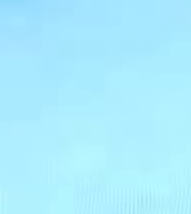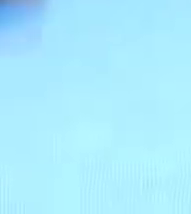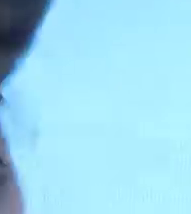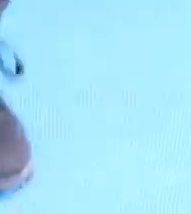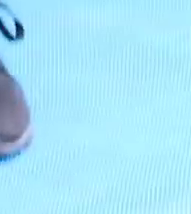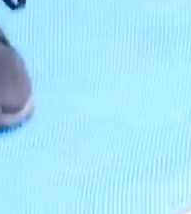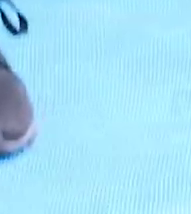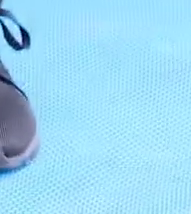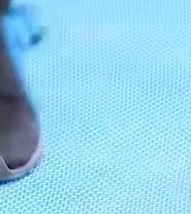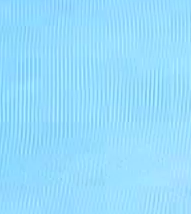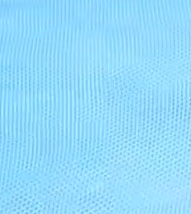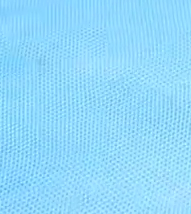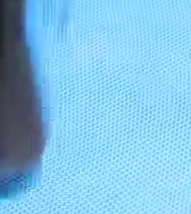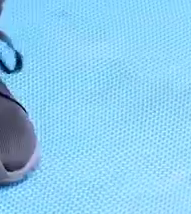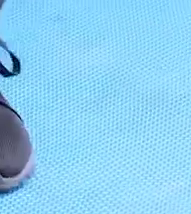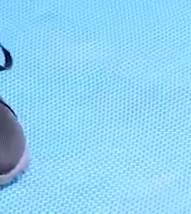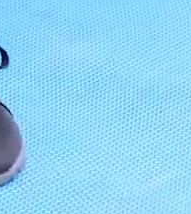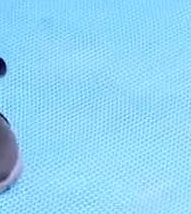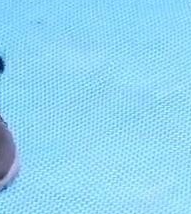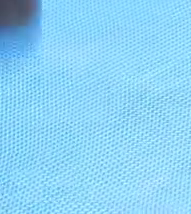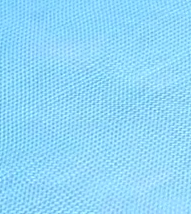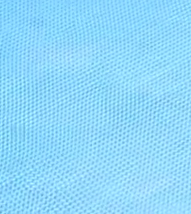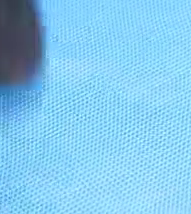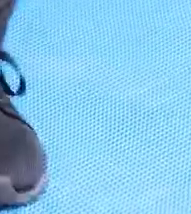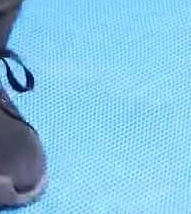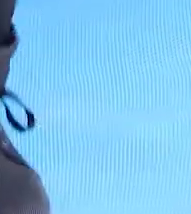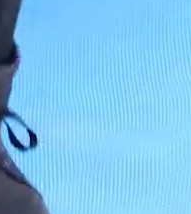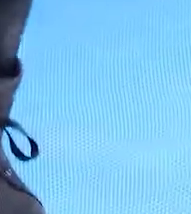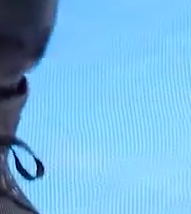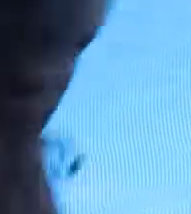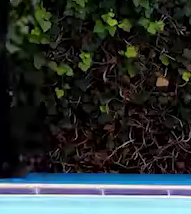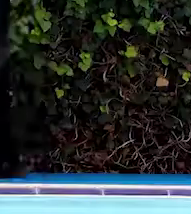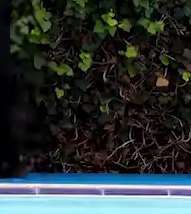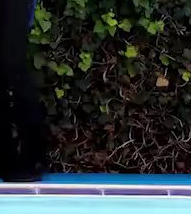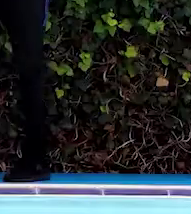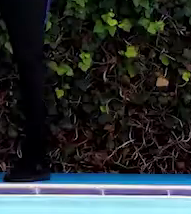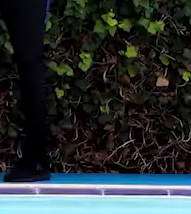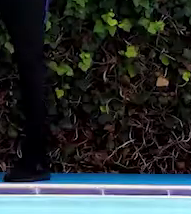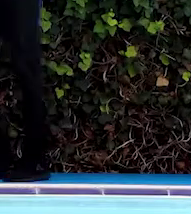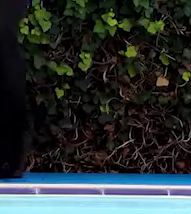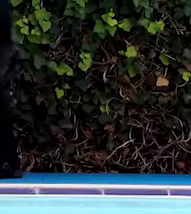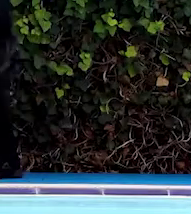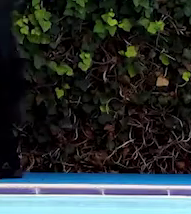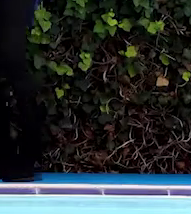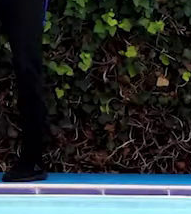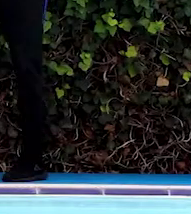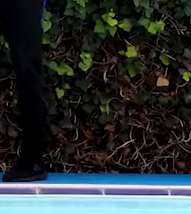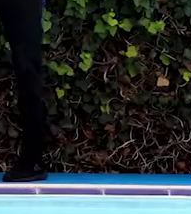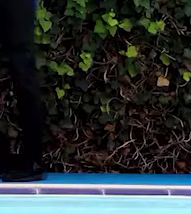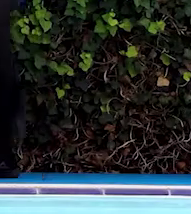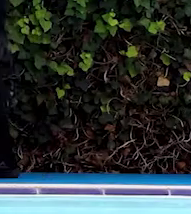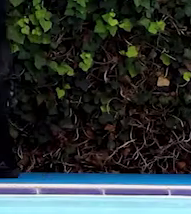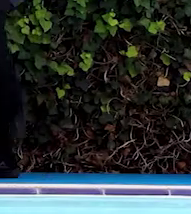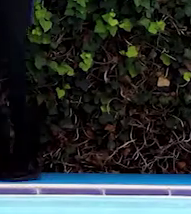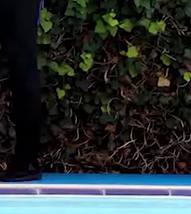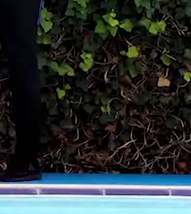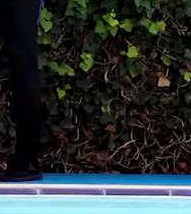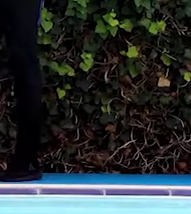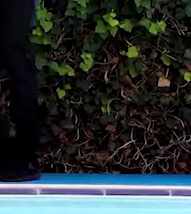derecha, izquierda, derecha, izquierda. Muy bien. Alza un poquito más las rodillas y... bien.